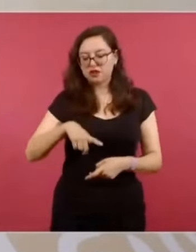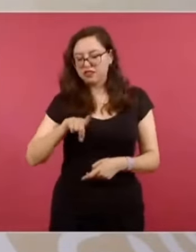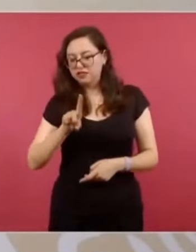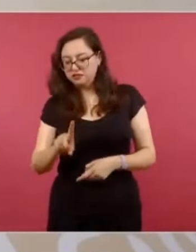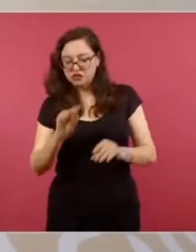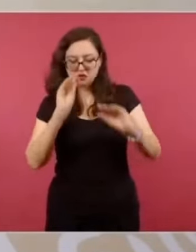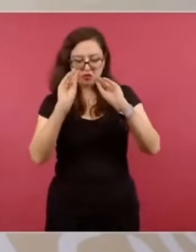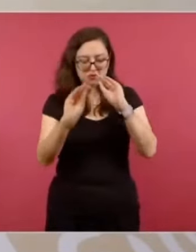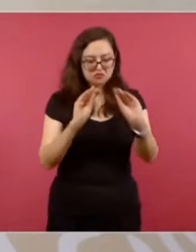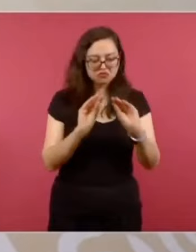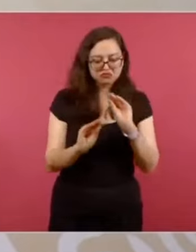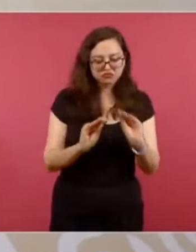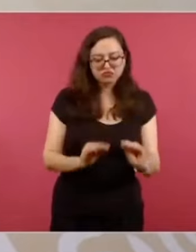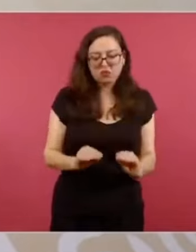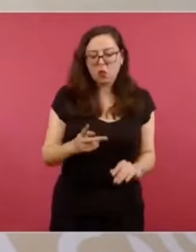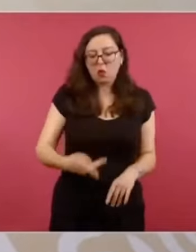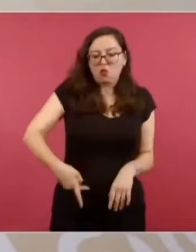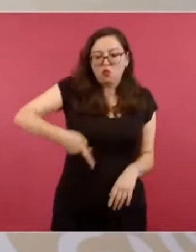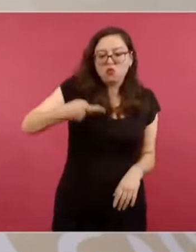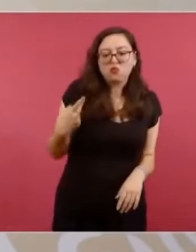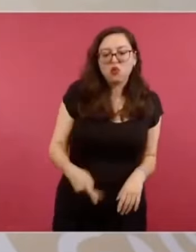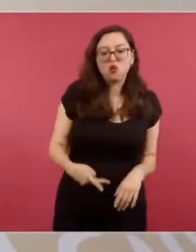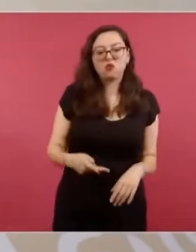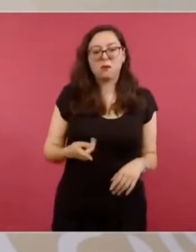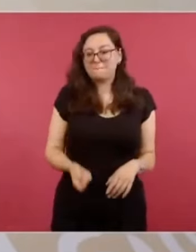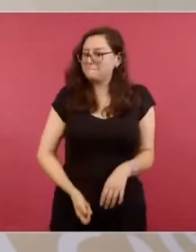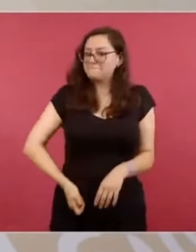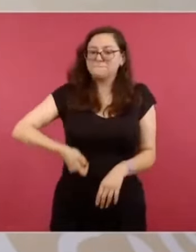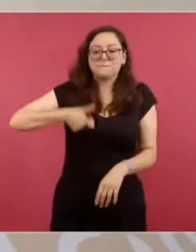con una agenda propia.